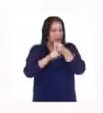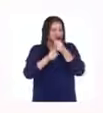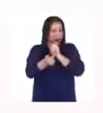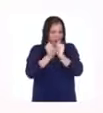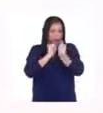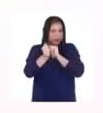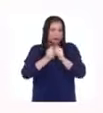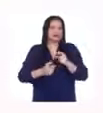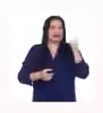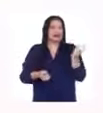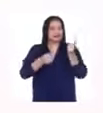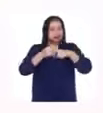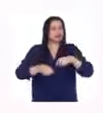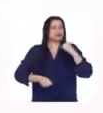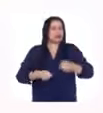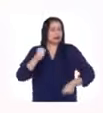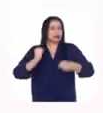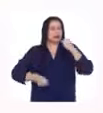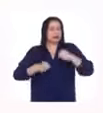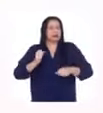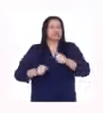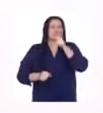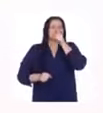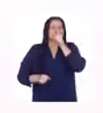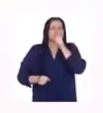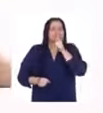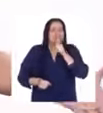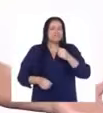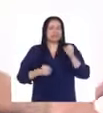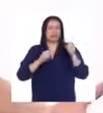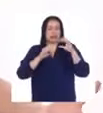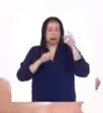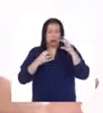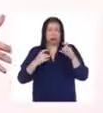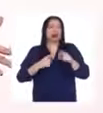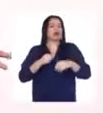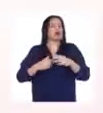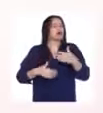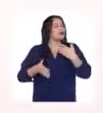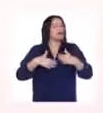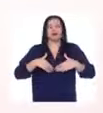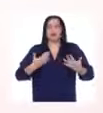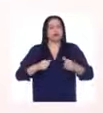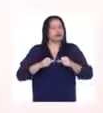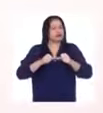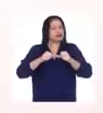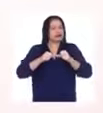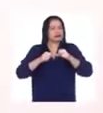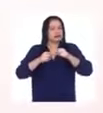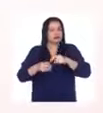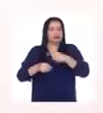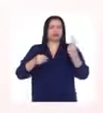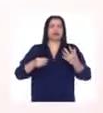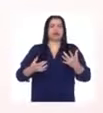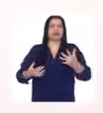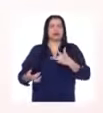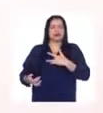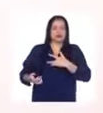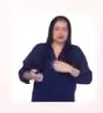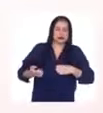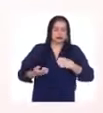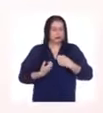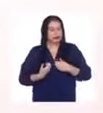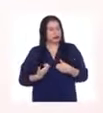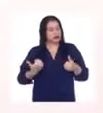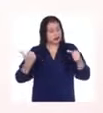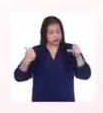kilómetros soportando el dolor de la lesión, Inés no pudo continuar y quedó destrozada anímicamente tras no